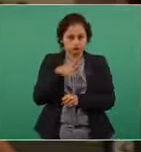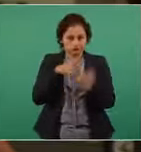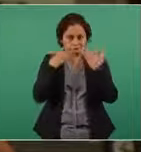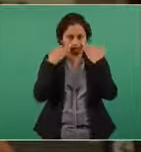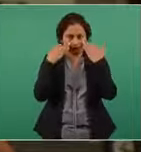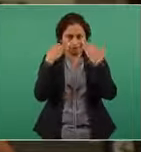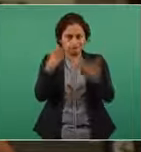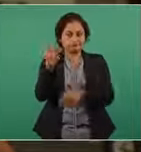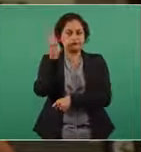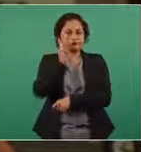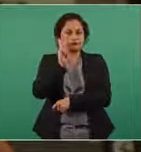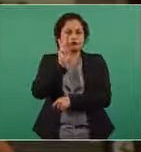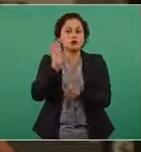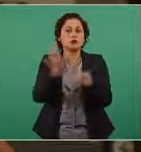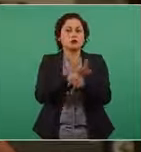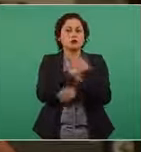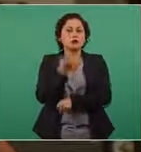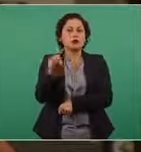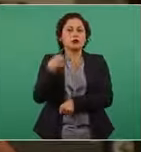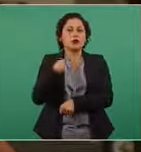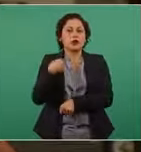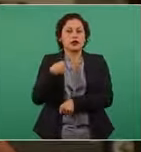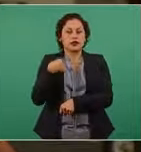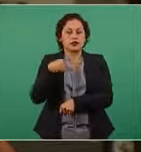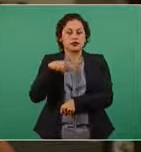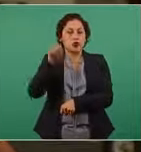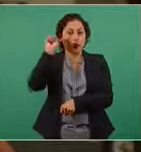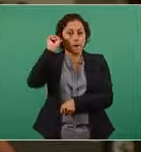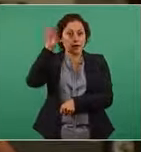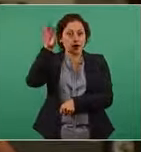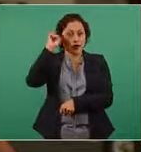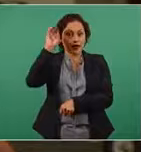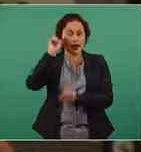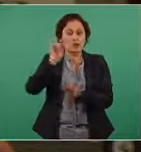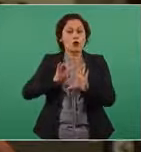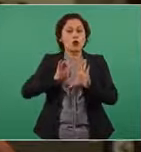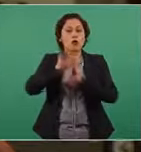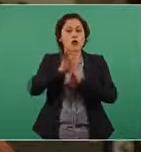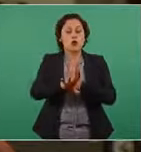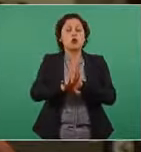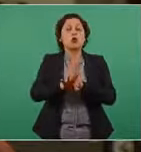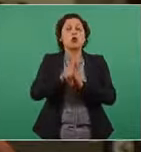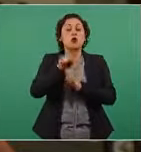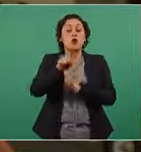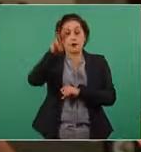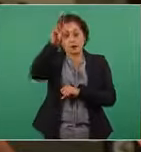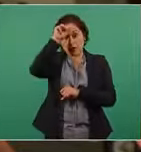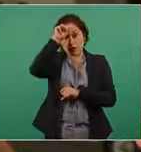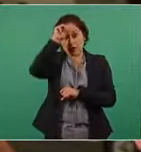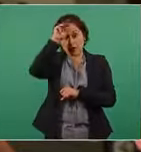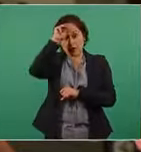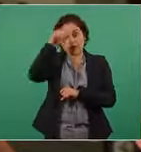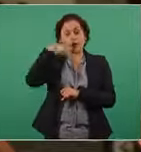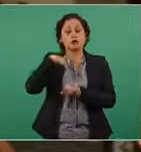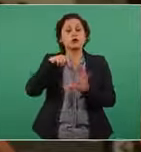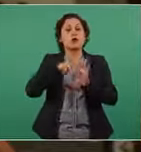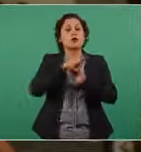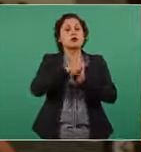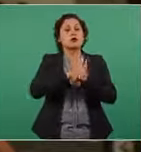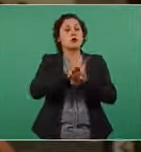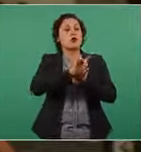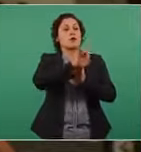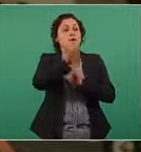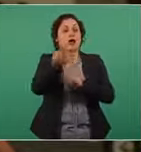fue transmitir en vivo por medio de un canal de Monterrey que se llama Política Monterrey pidiendo ayuda porque